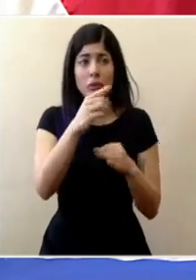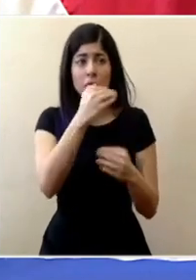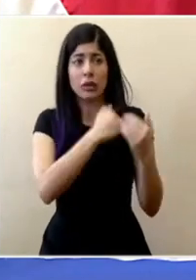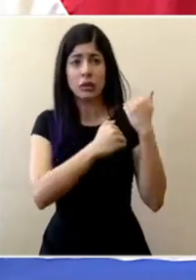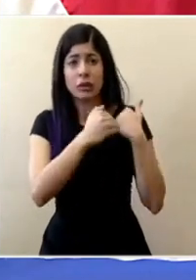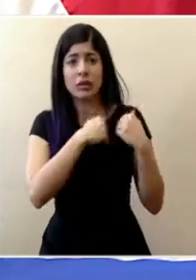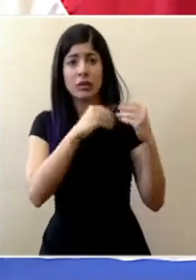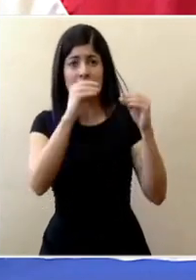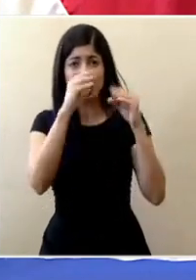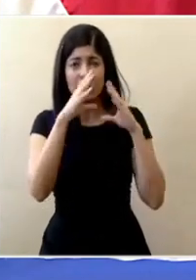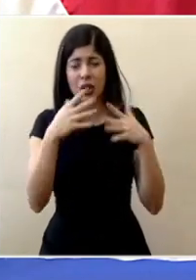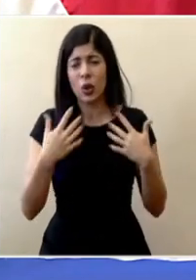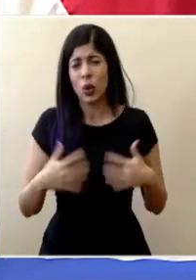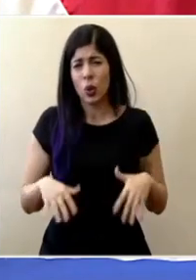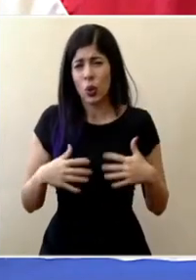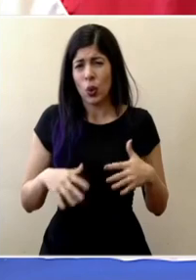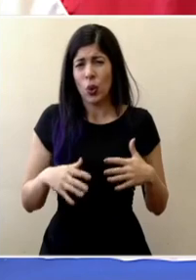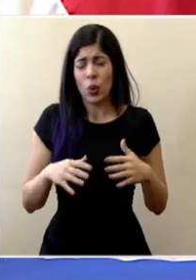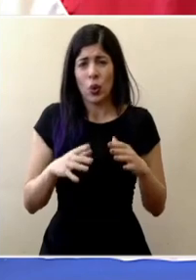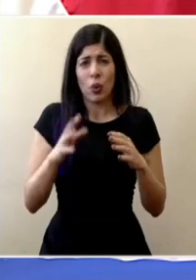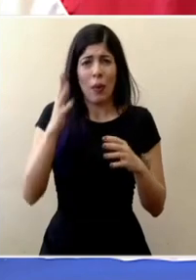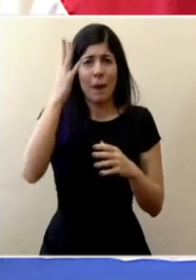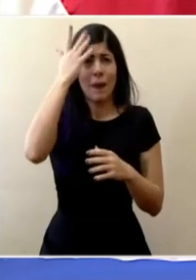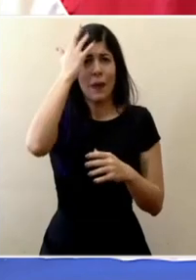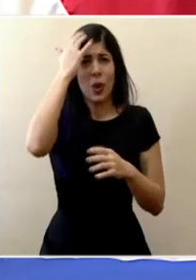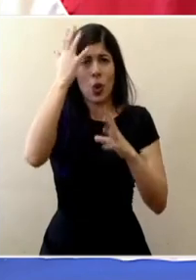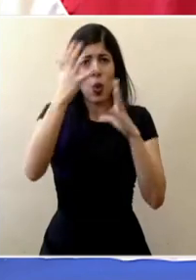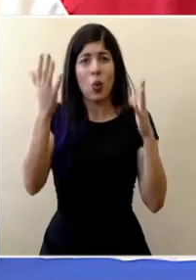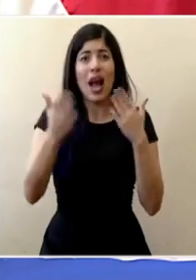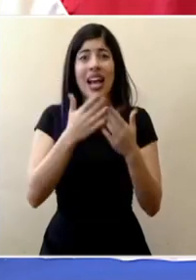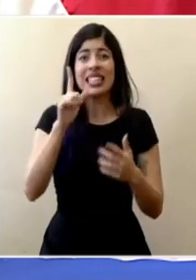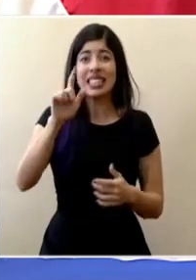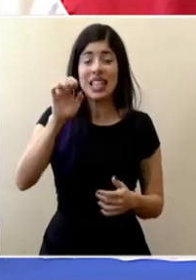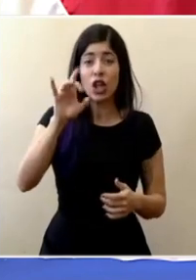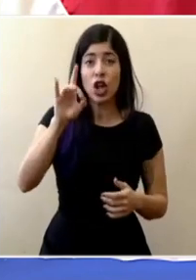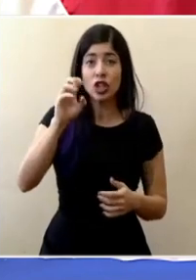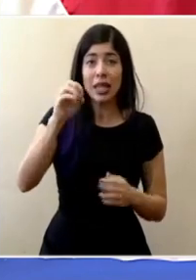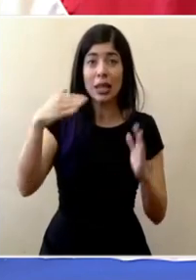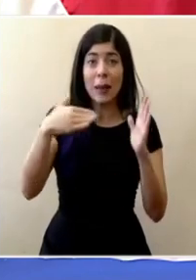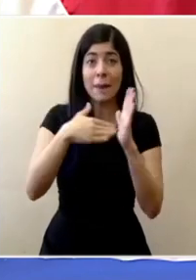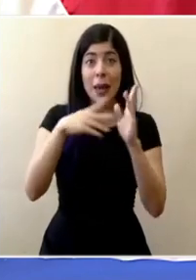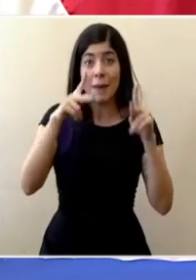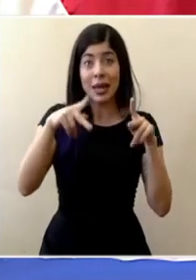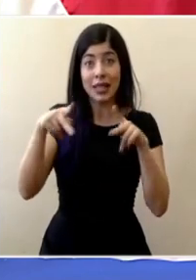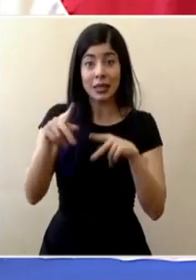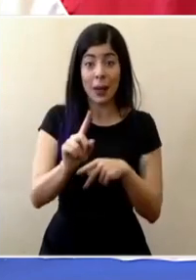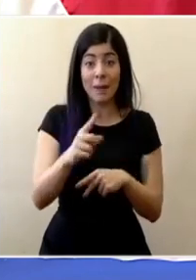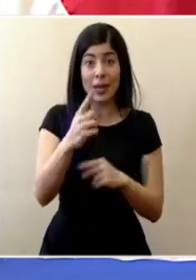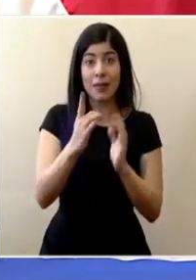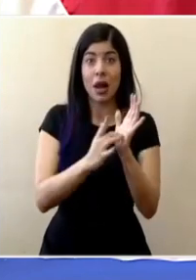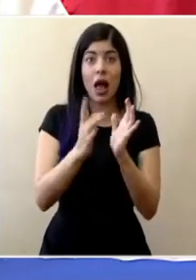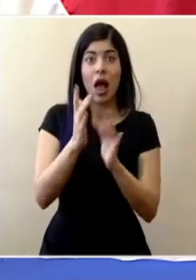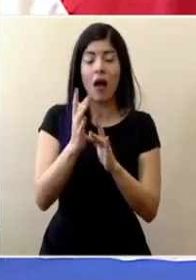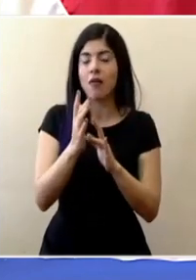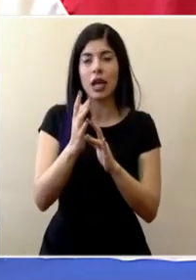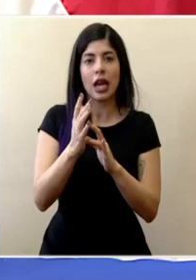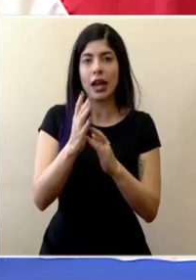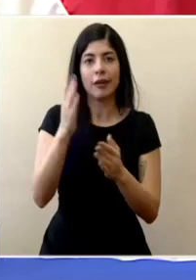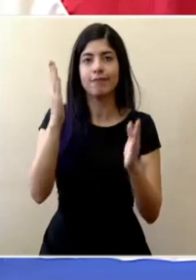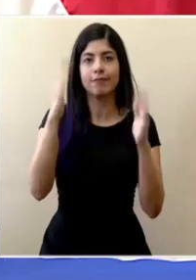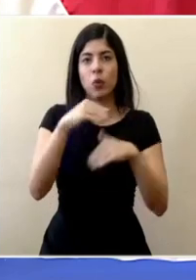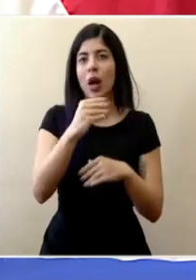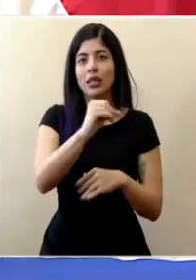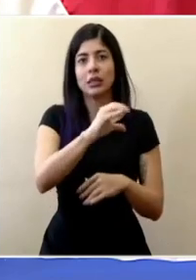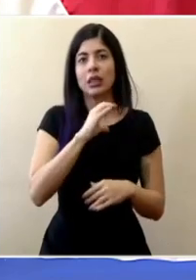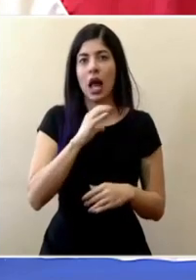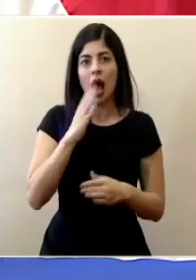compartido datos que son absolutamente alarmantes como que hay cerca de 180 mil personas que a partir del primero de abril no van a tener un ingreso